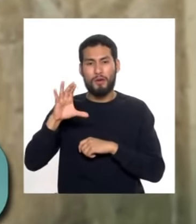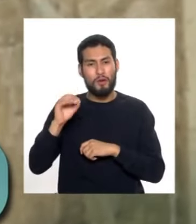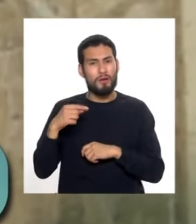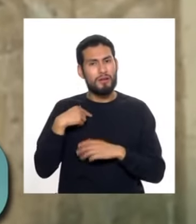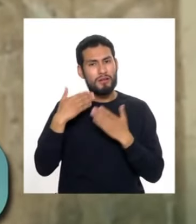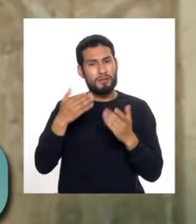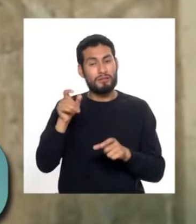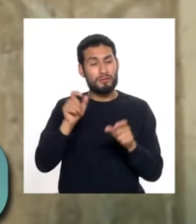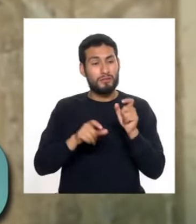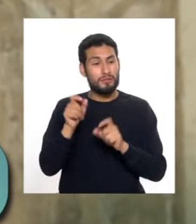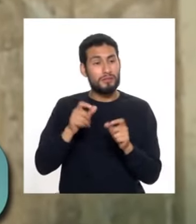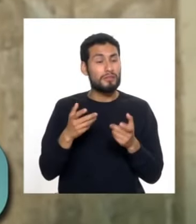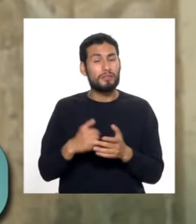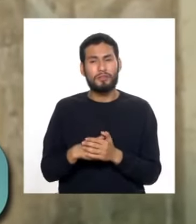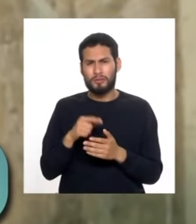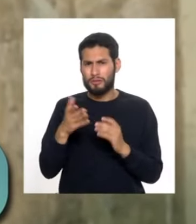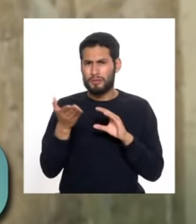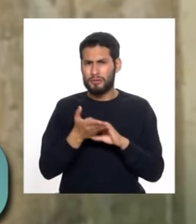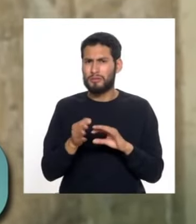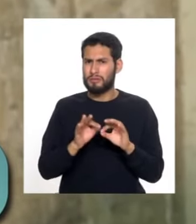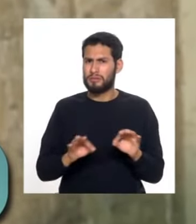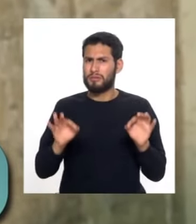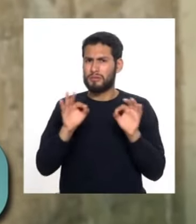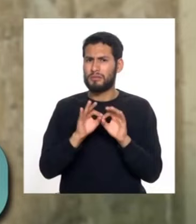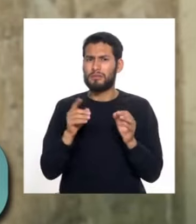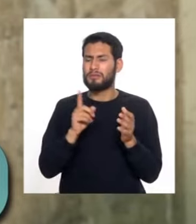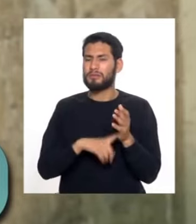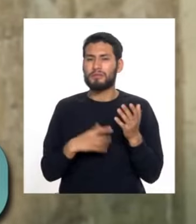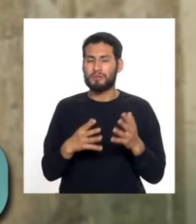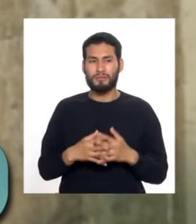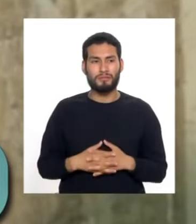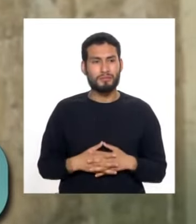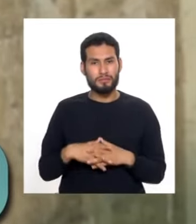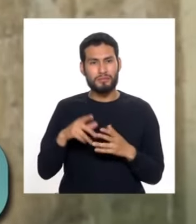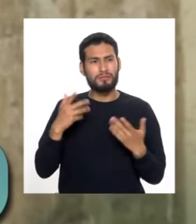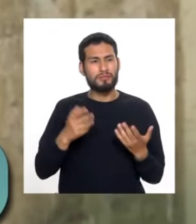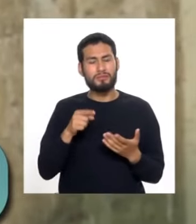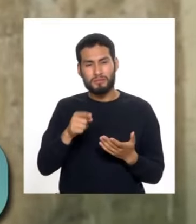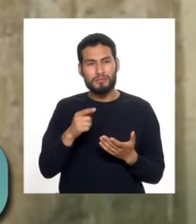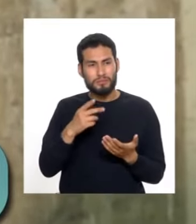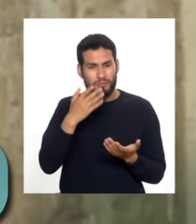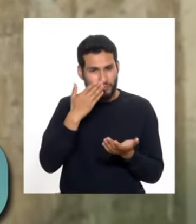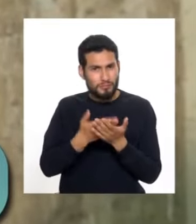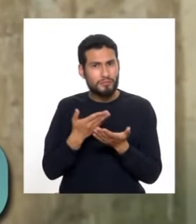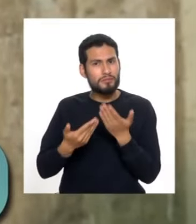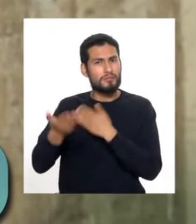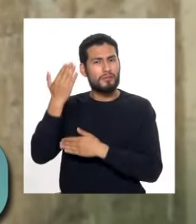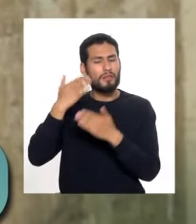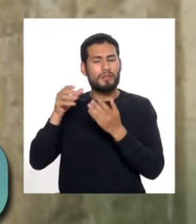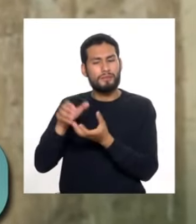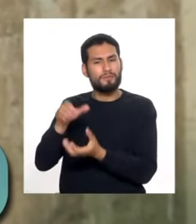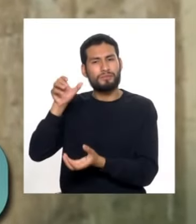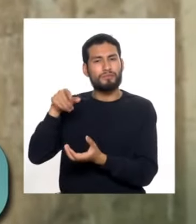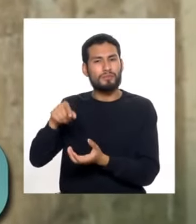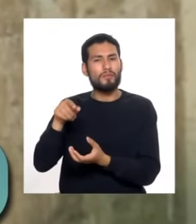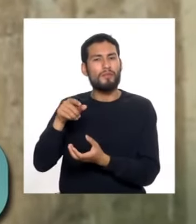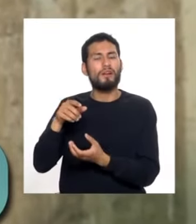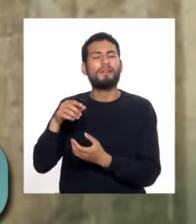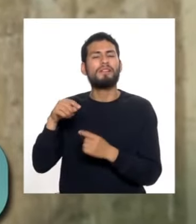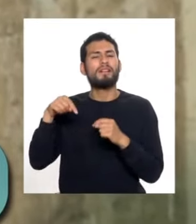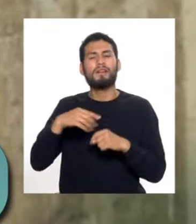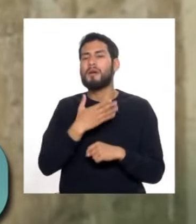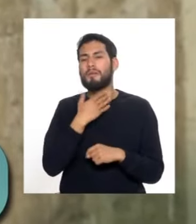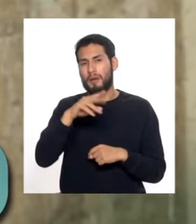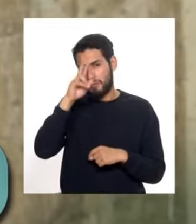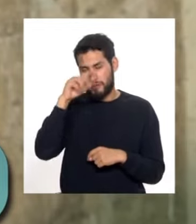mostrar a la población un documento fundamental para justamente la probanza del origen del pisco en nuestro país. Se